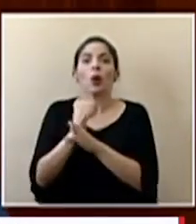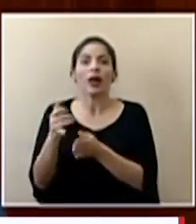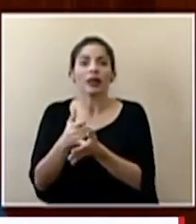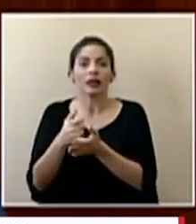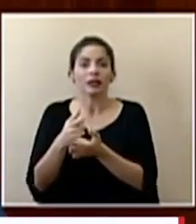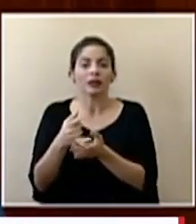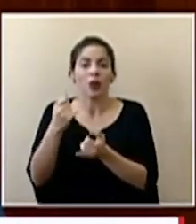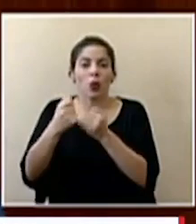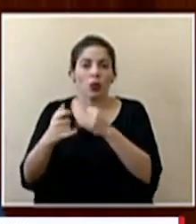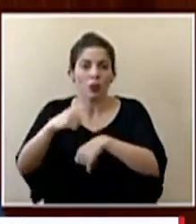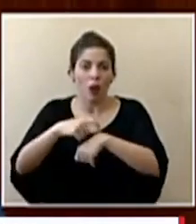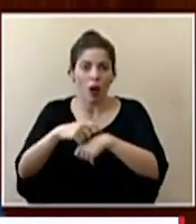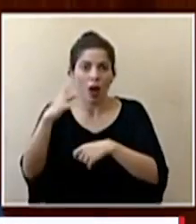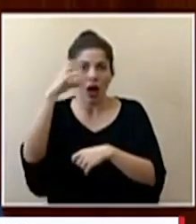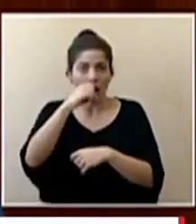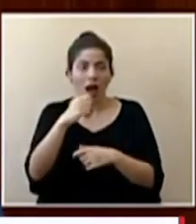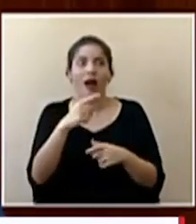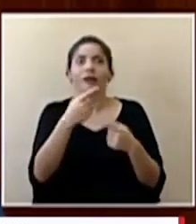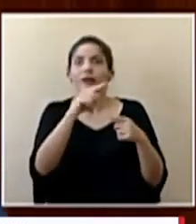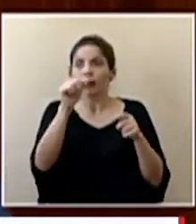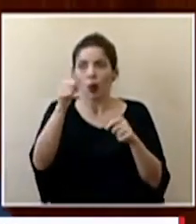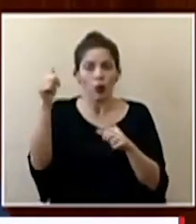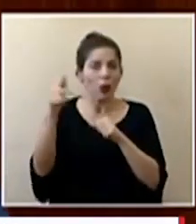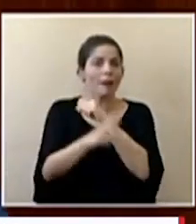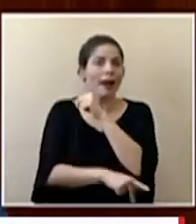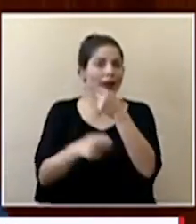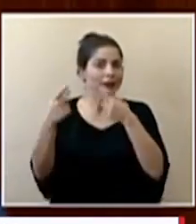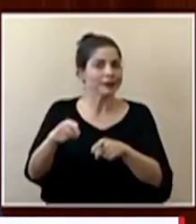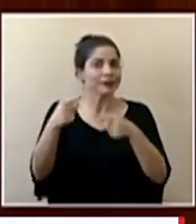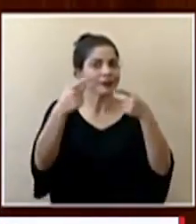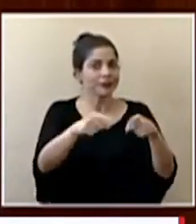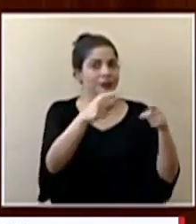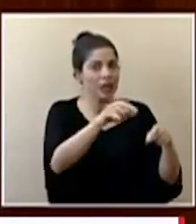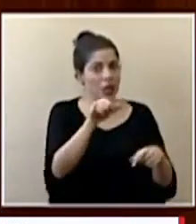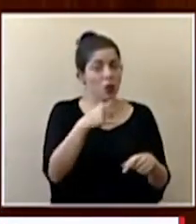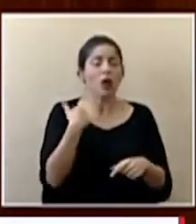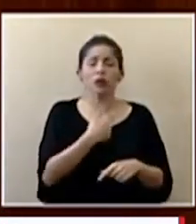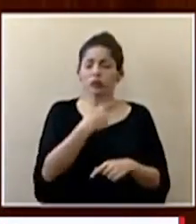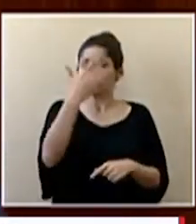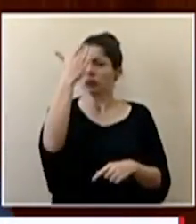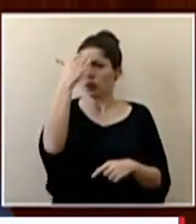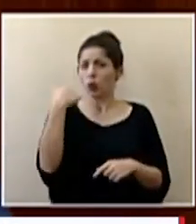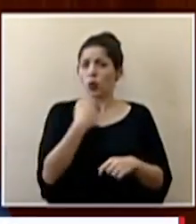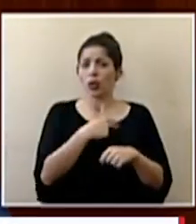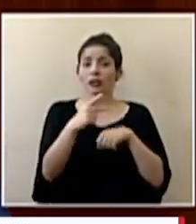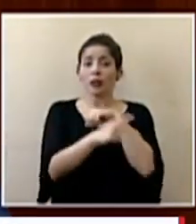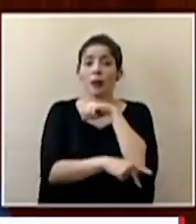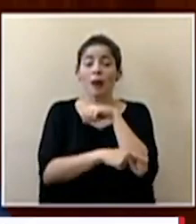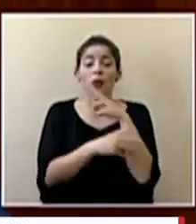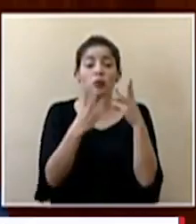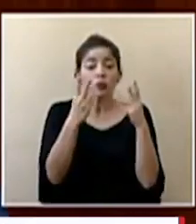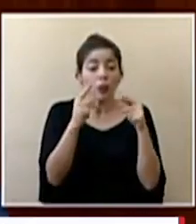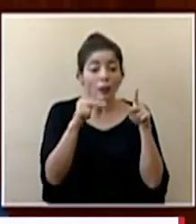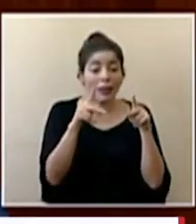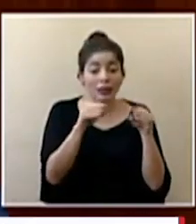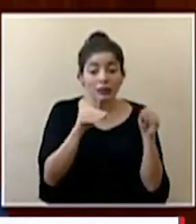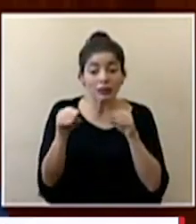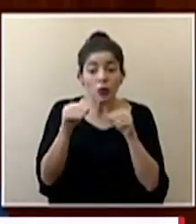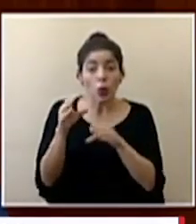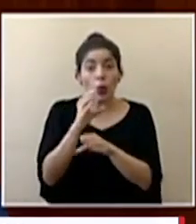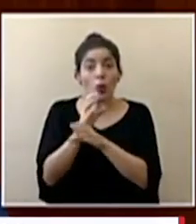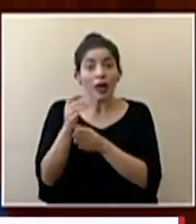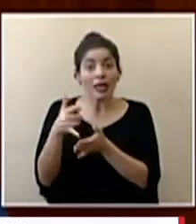este asunto lo han afrontado todos los países sabemos que en nuestro país por la cantidad de personas que están en cuidados intensivos